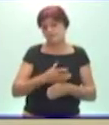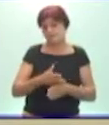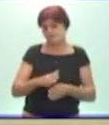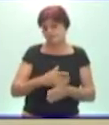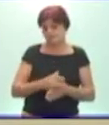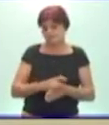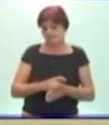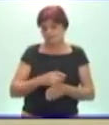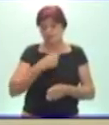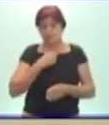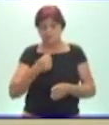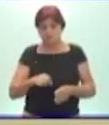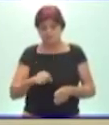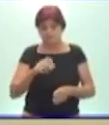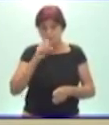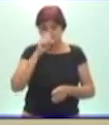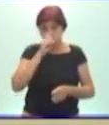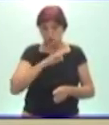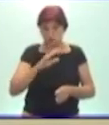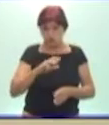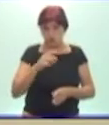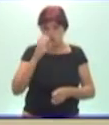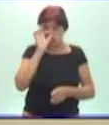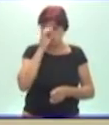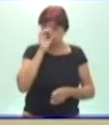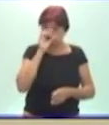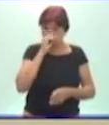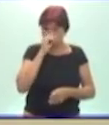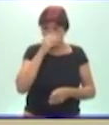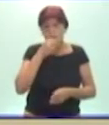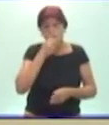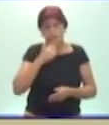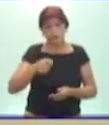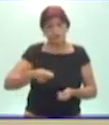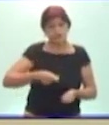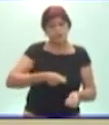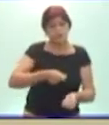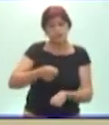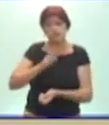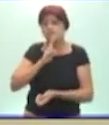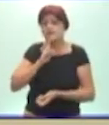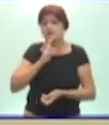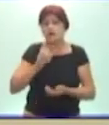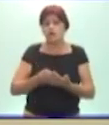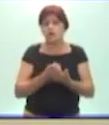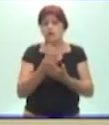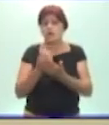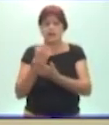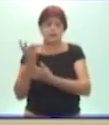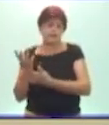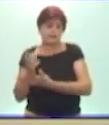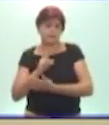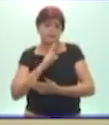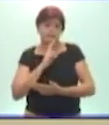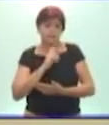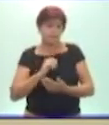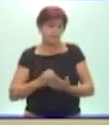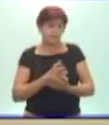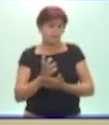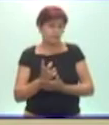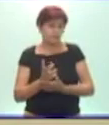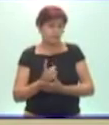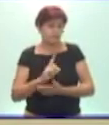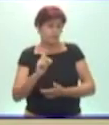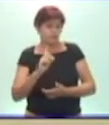infancia, por ejemplo, los lunes se pudiera dedicar a regar las plantas, pero en ese proceso de regar las plantas no es regarla por